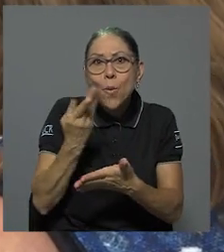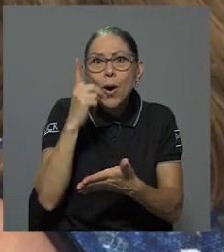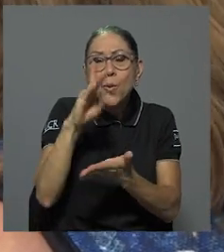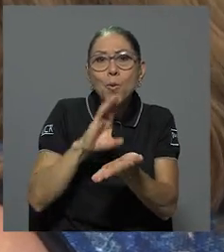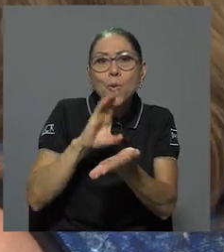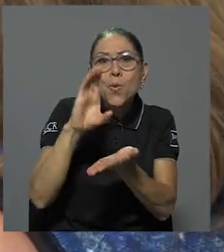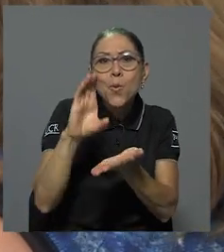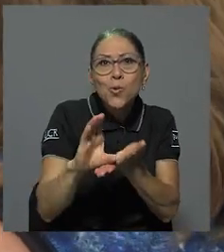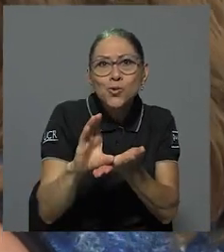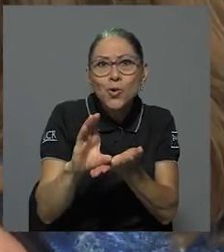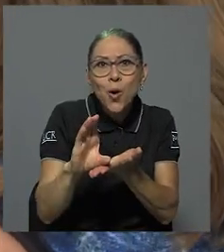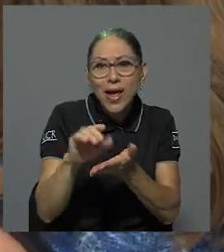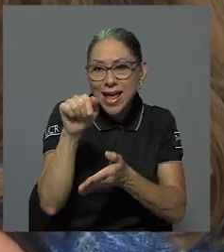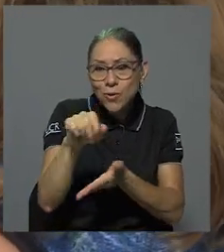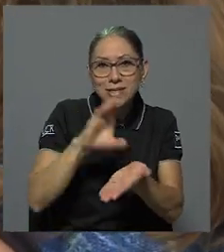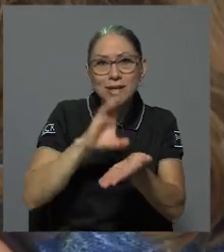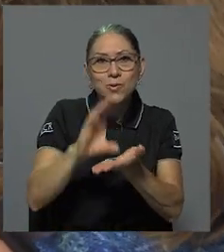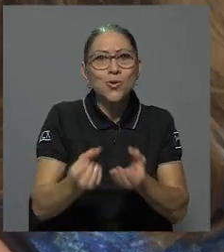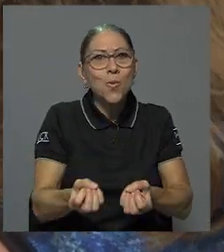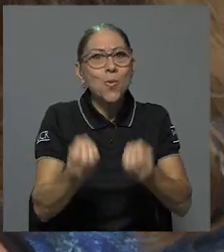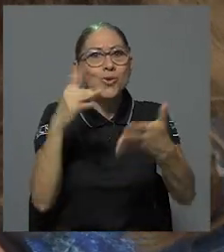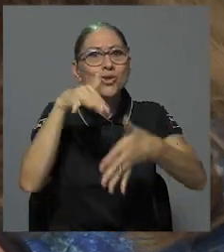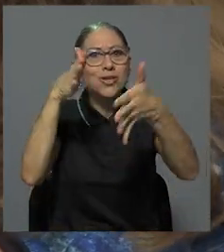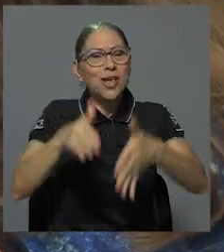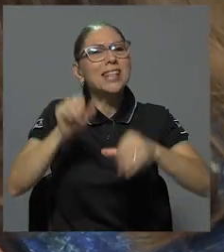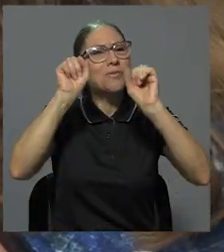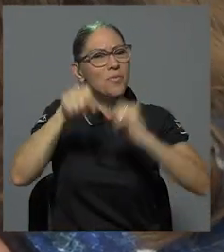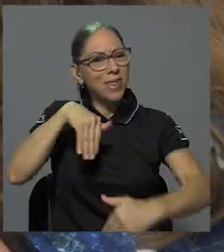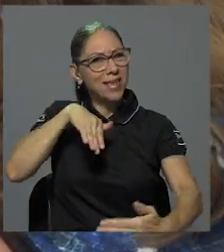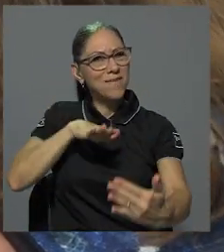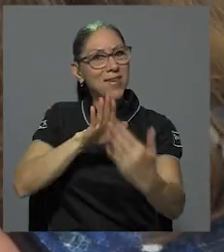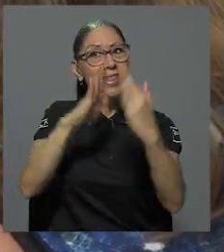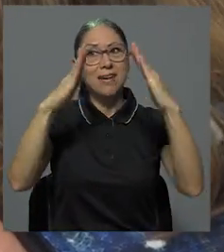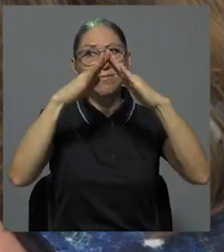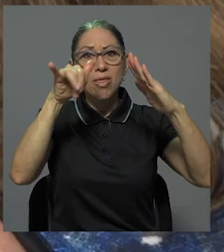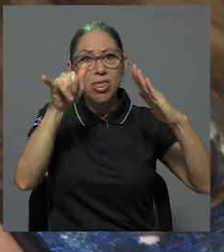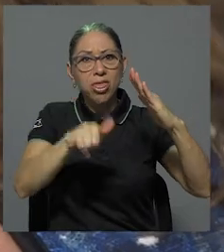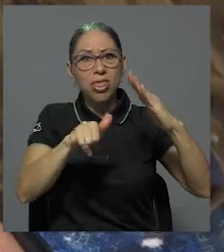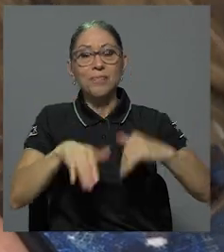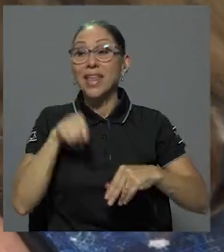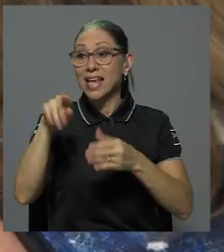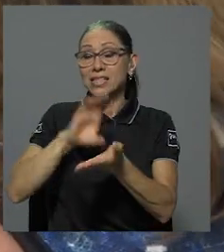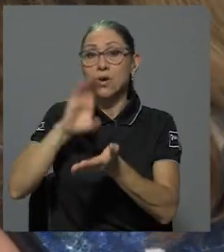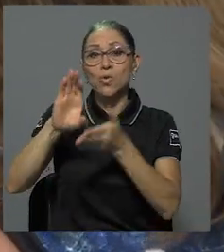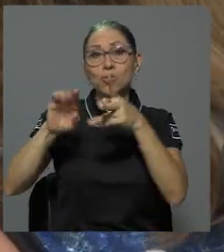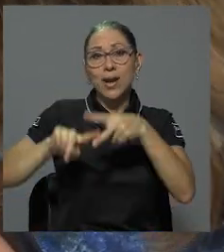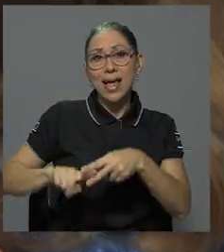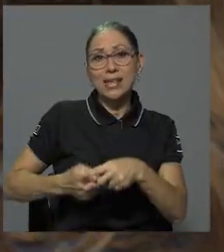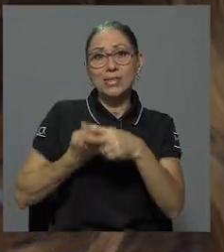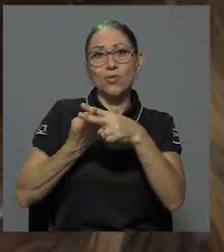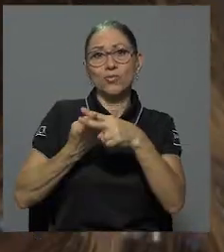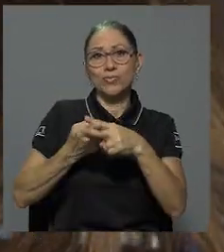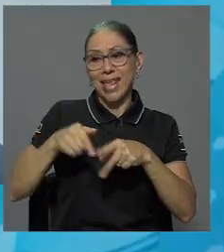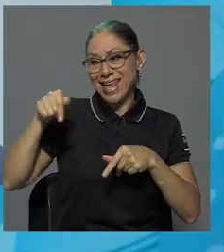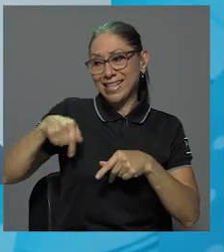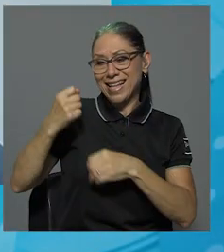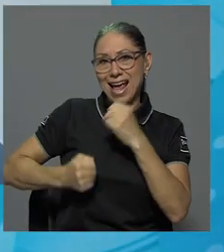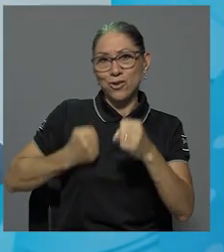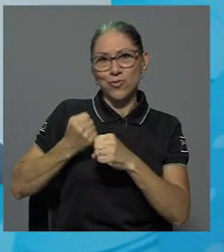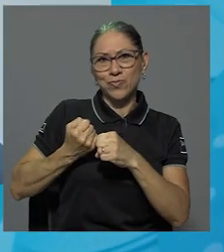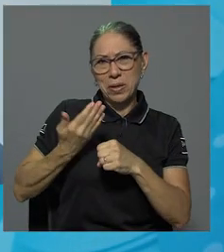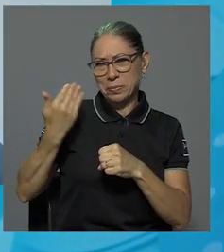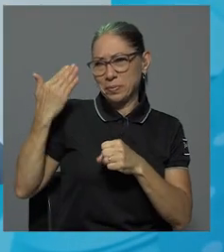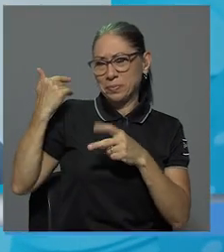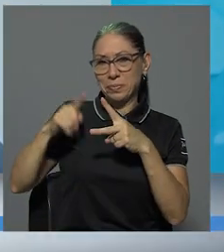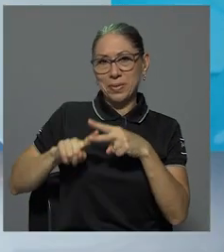permite a decenas de estudiantes hacerle frente al confinamiento. El curso nació a principios de este año y